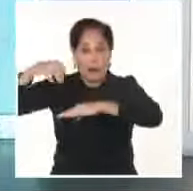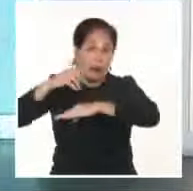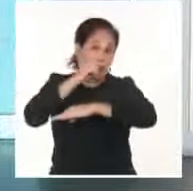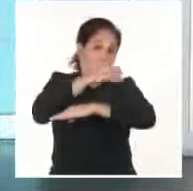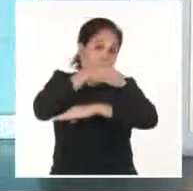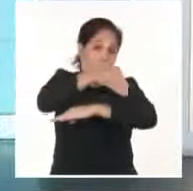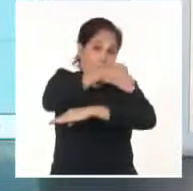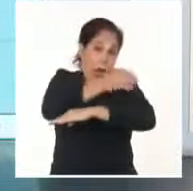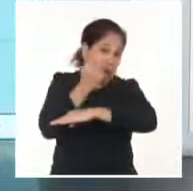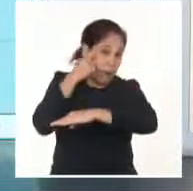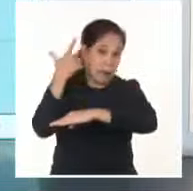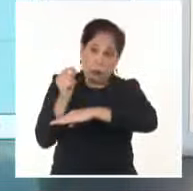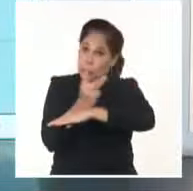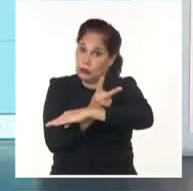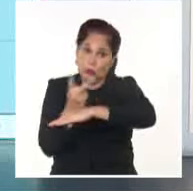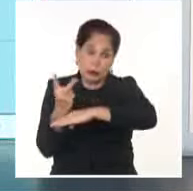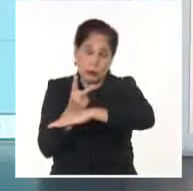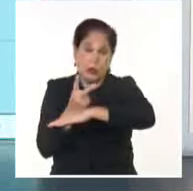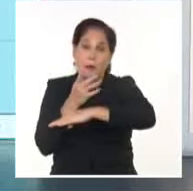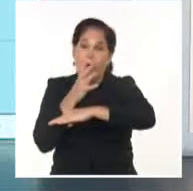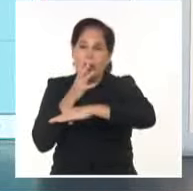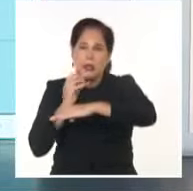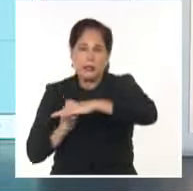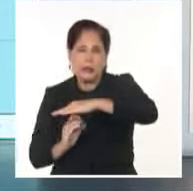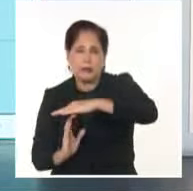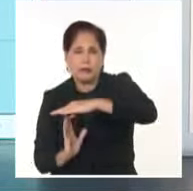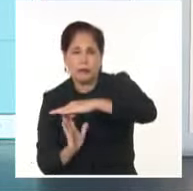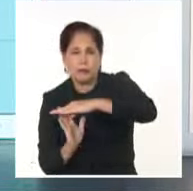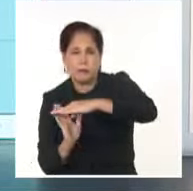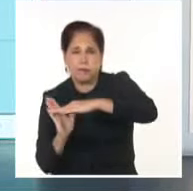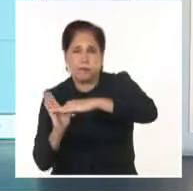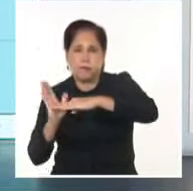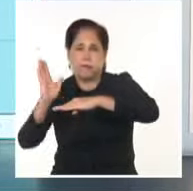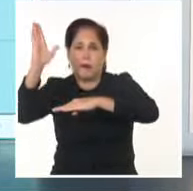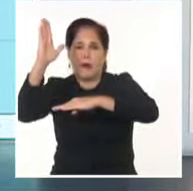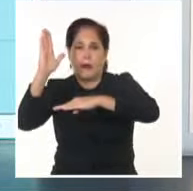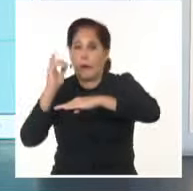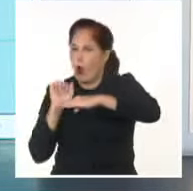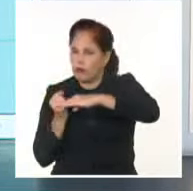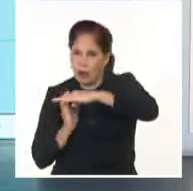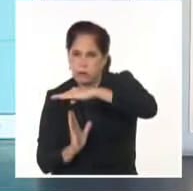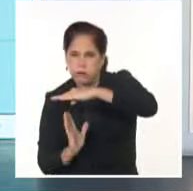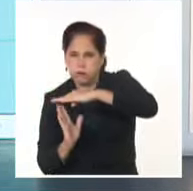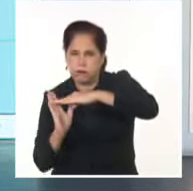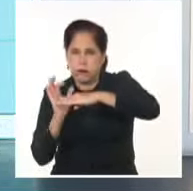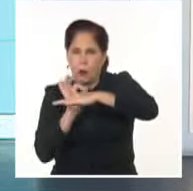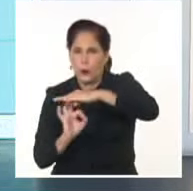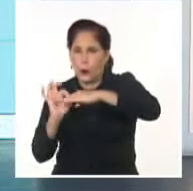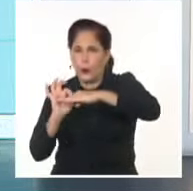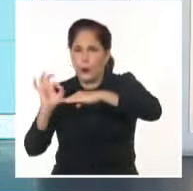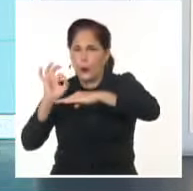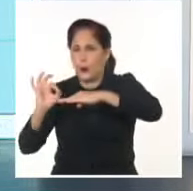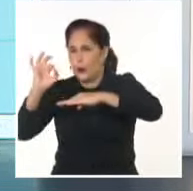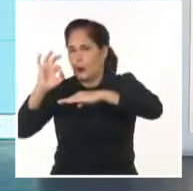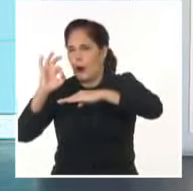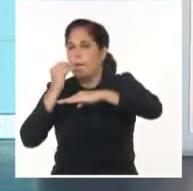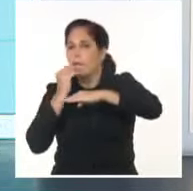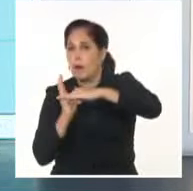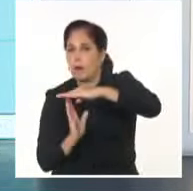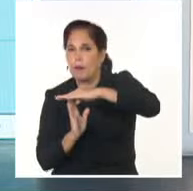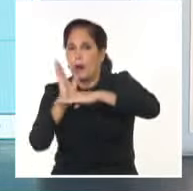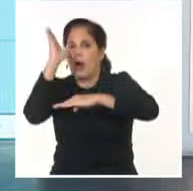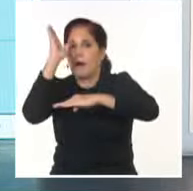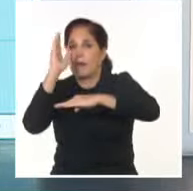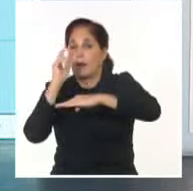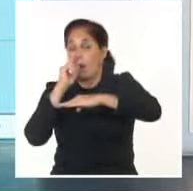tenemos hasta este momento en la mano indican que el sistema va a continuar moviéndose durante el día de hoy con un rumbo que va a ir inclinándose poco a poco hacia